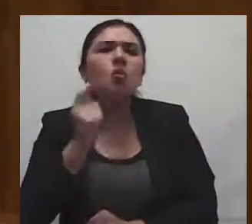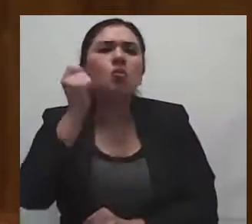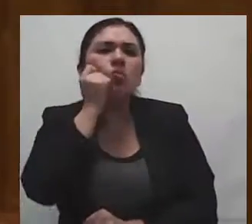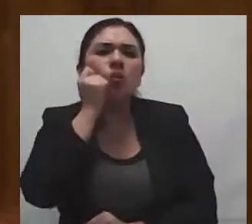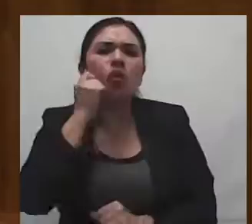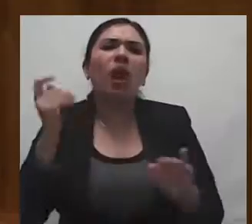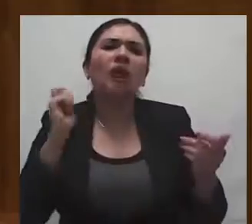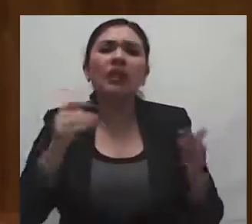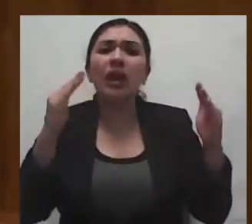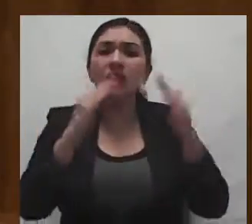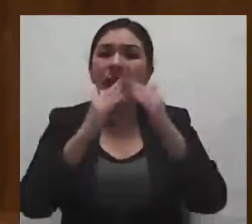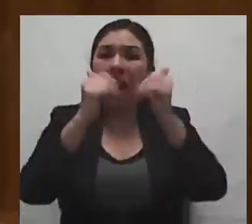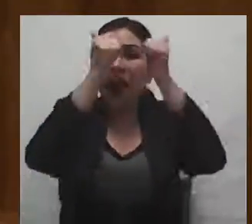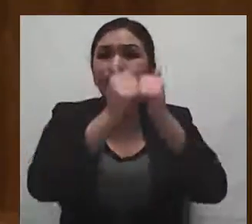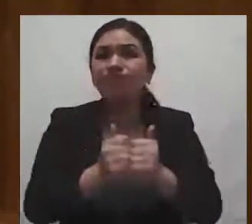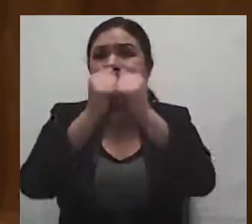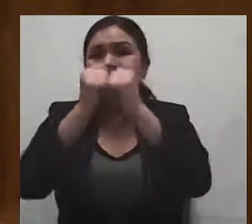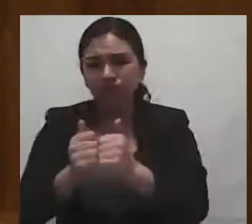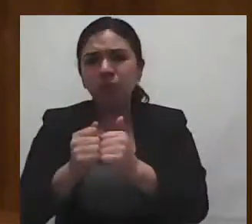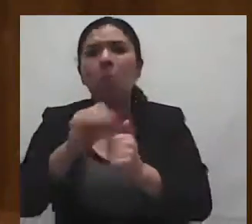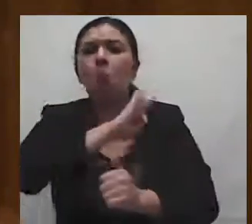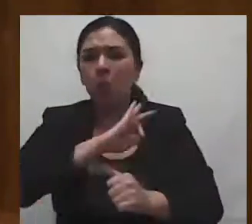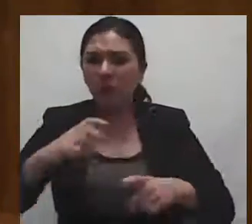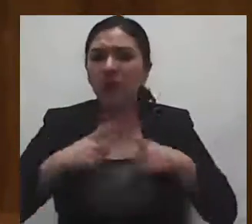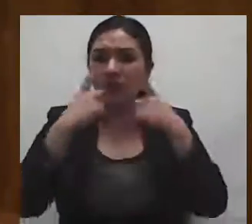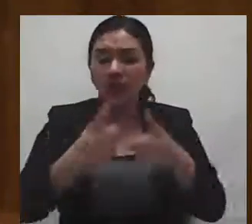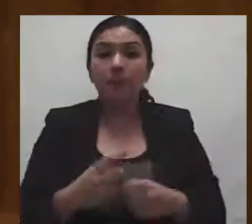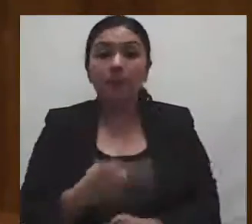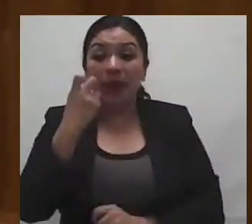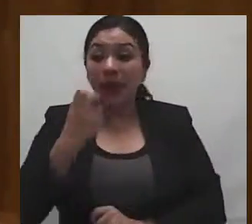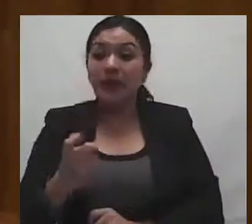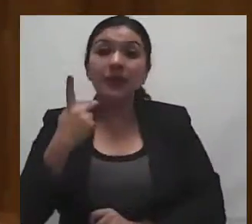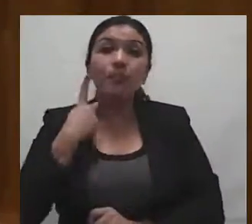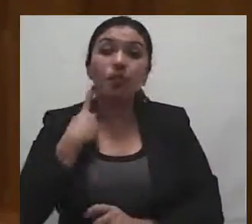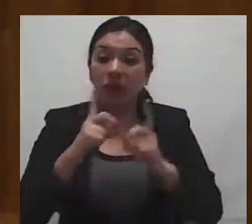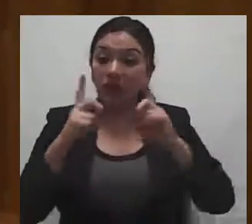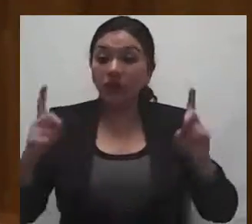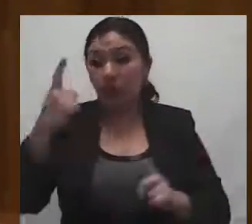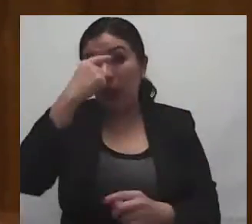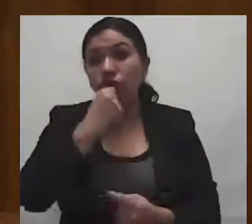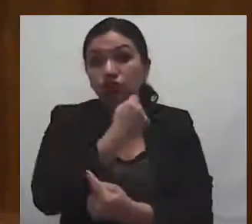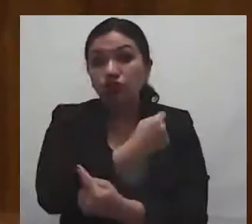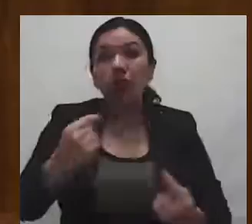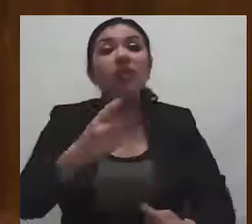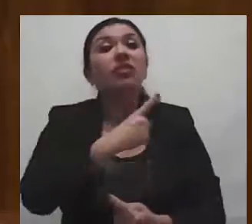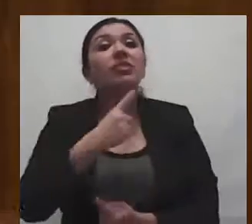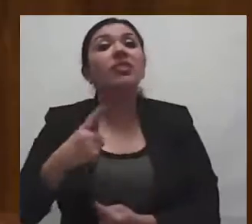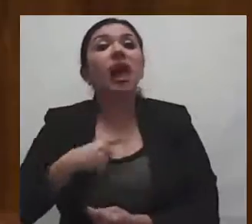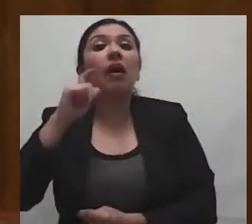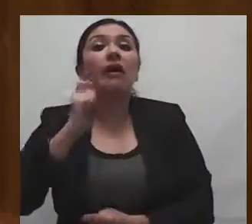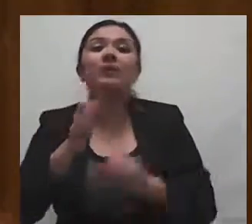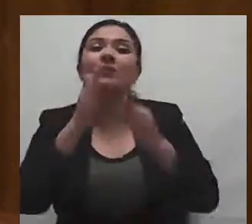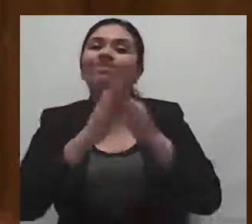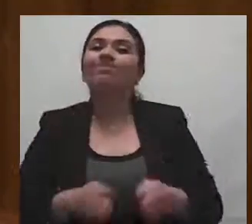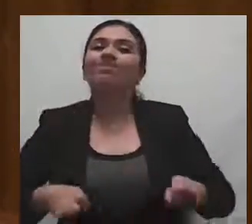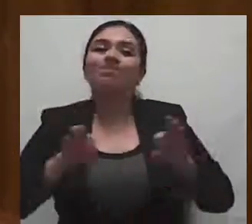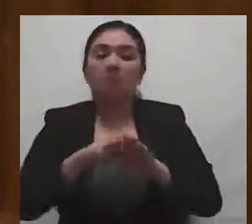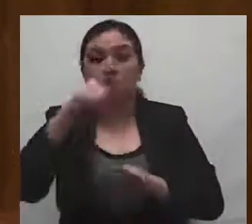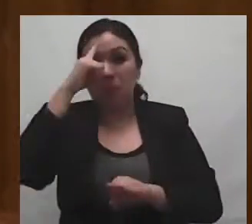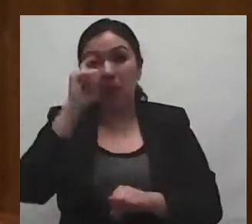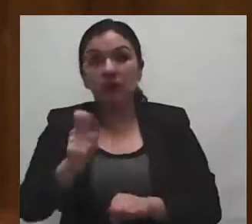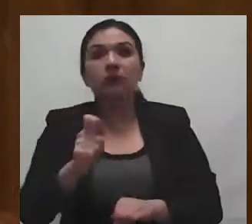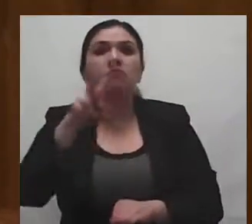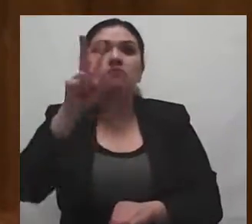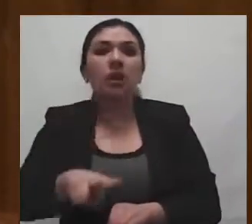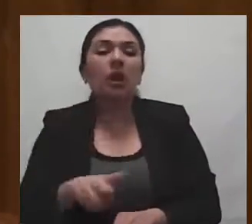educación a distancia. La política de desarrollo de los menores debe ser un área prioritaria por la importancia que